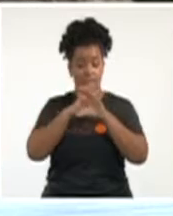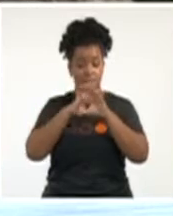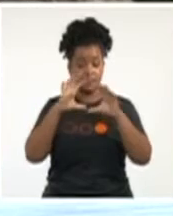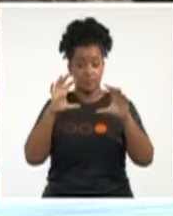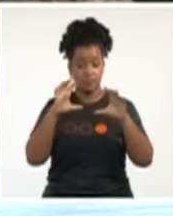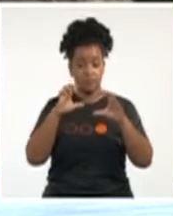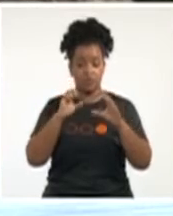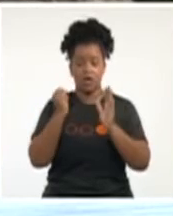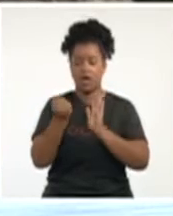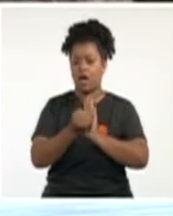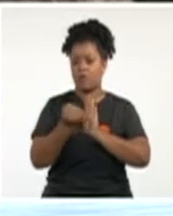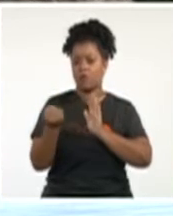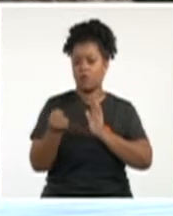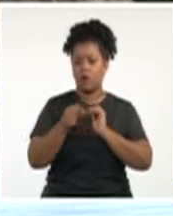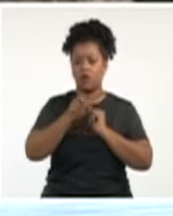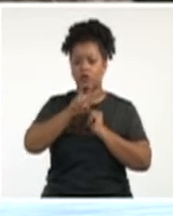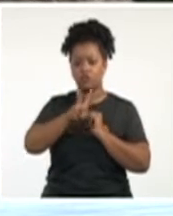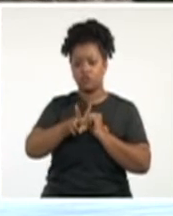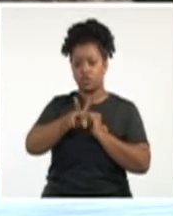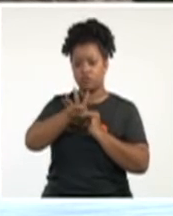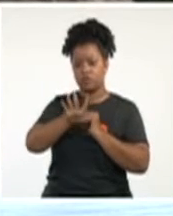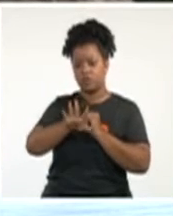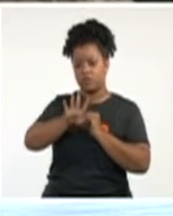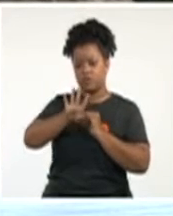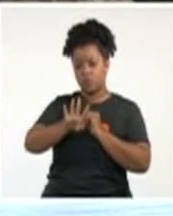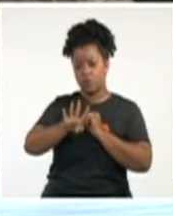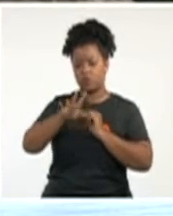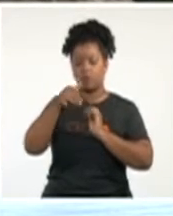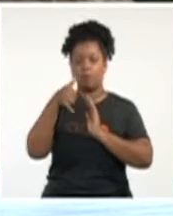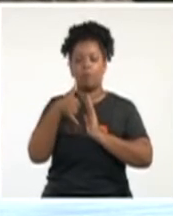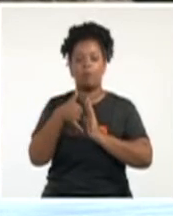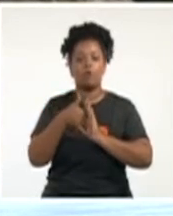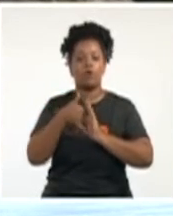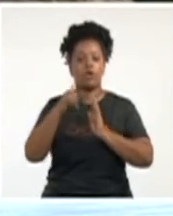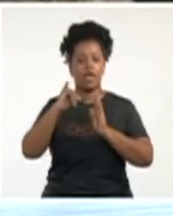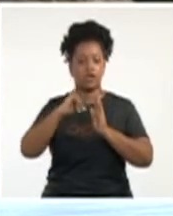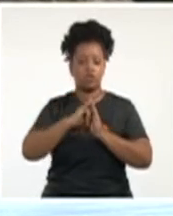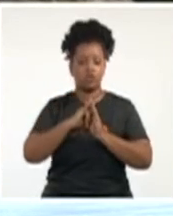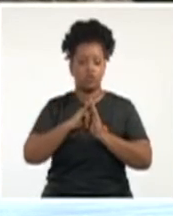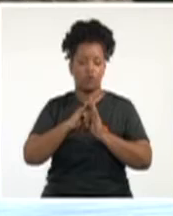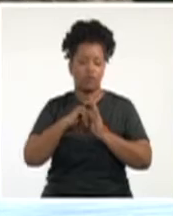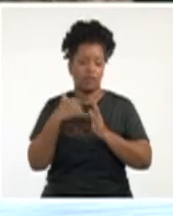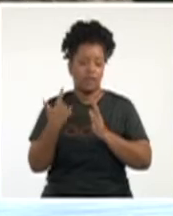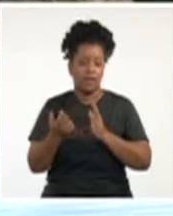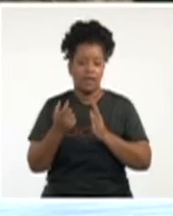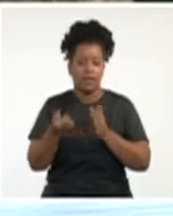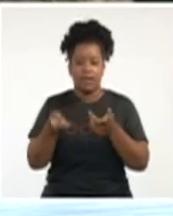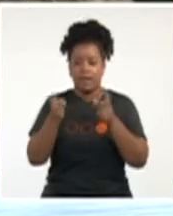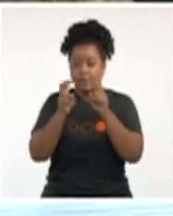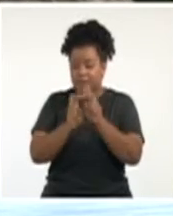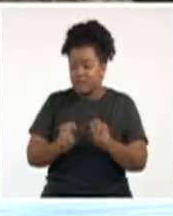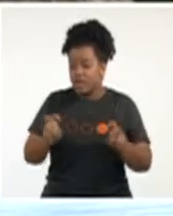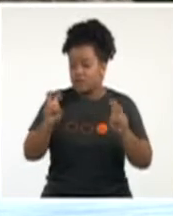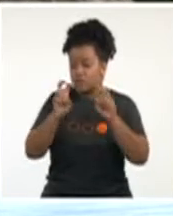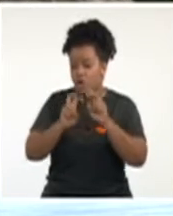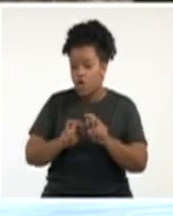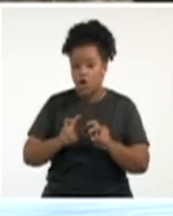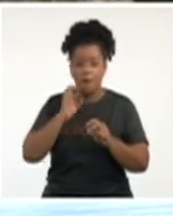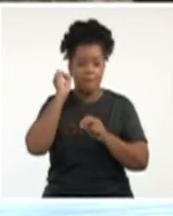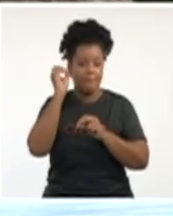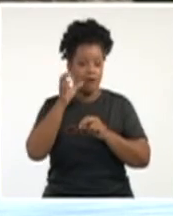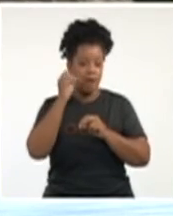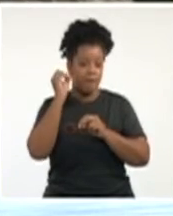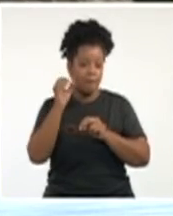aprobado 254 proyectos de investigación, innovación, estudios y